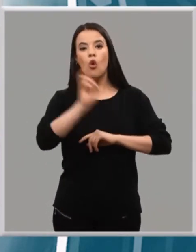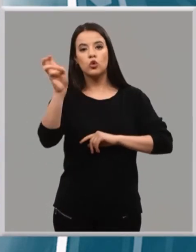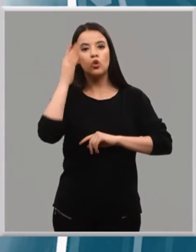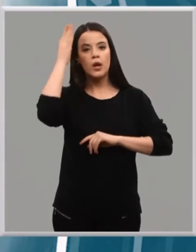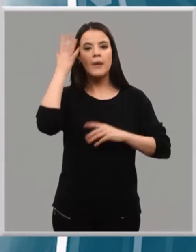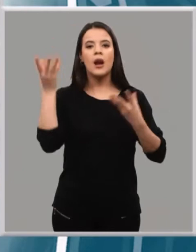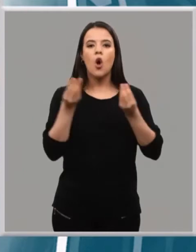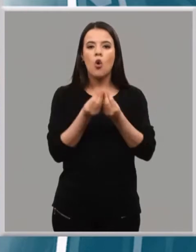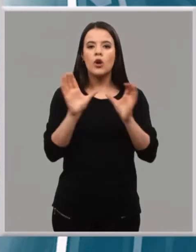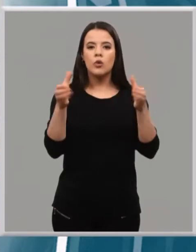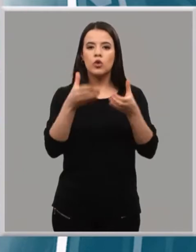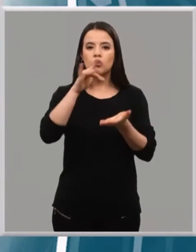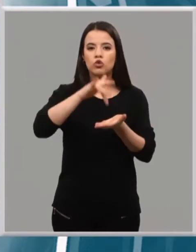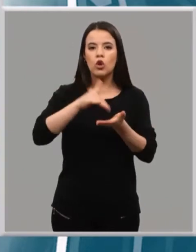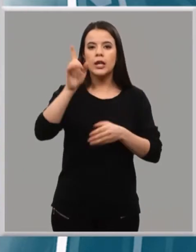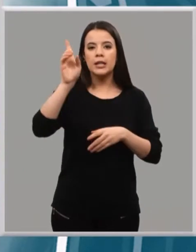año.